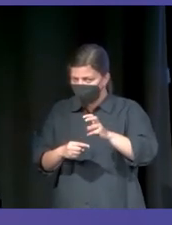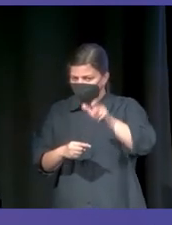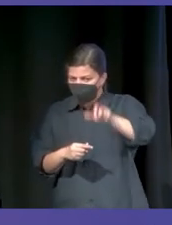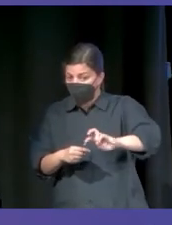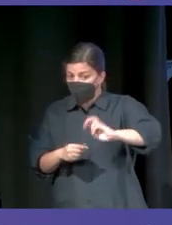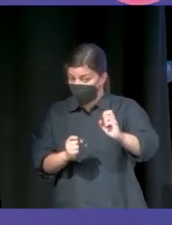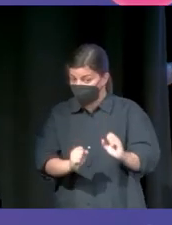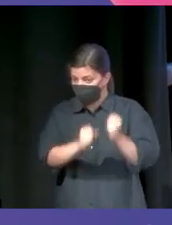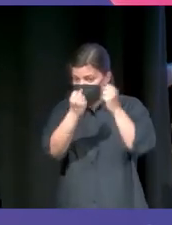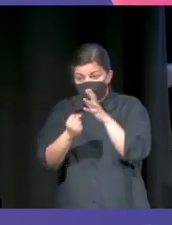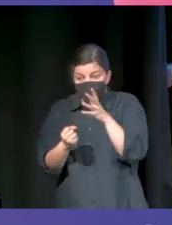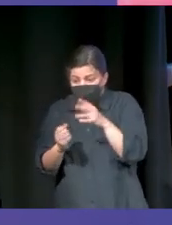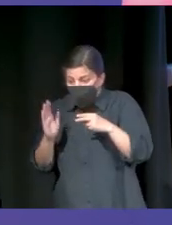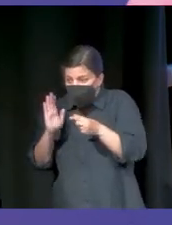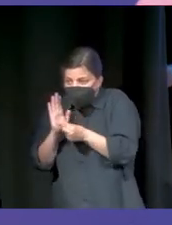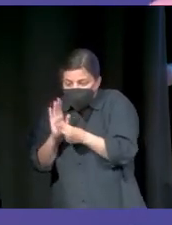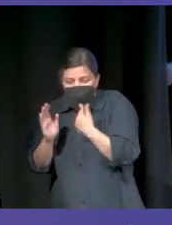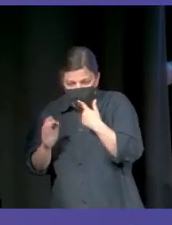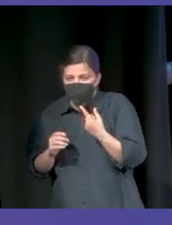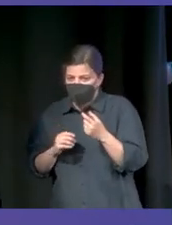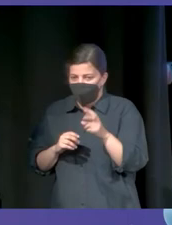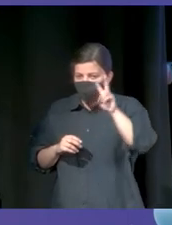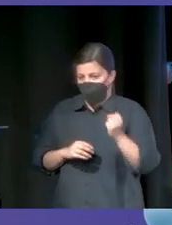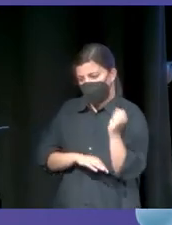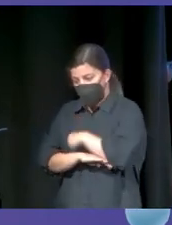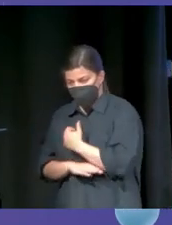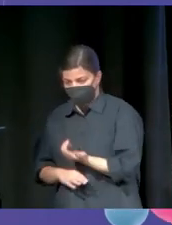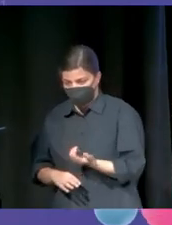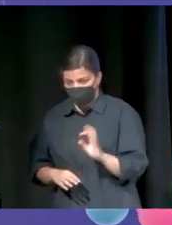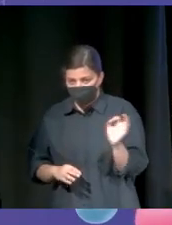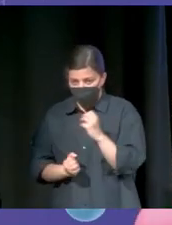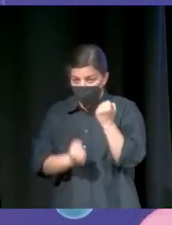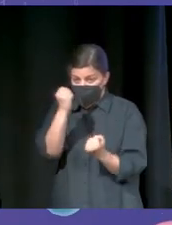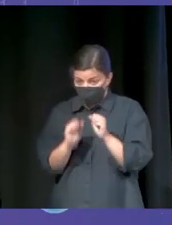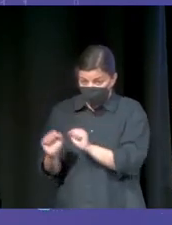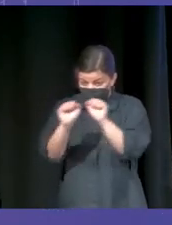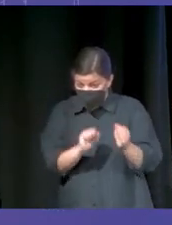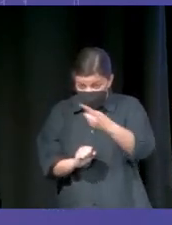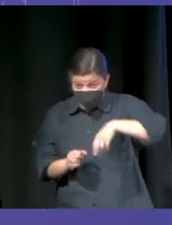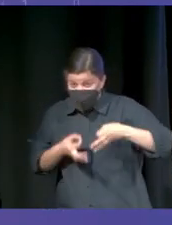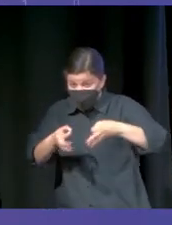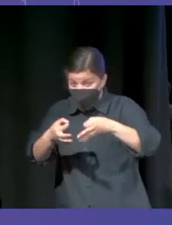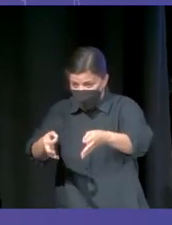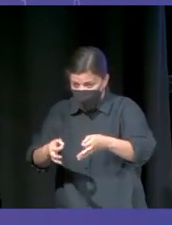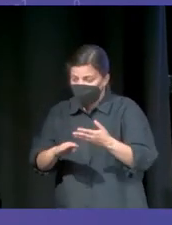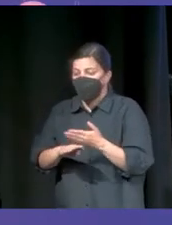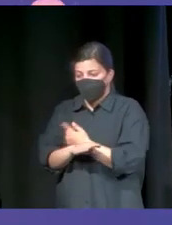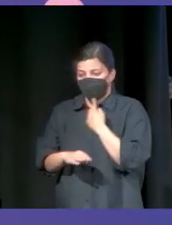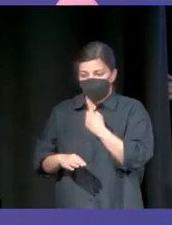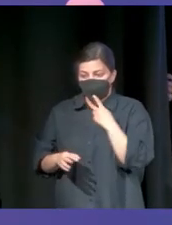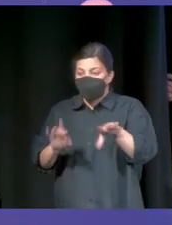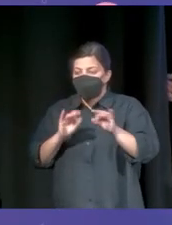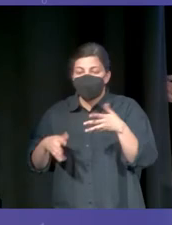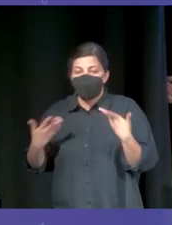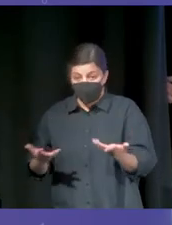que vale más. Porque un algoritmo, un chip ha decidido que valen más que vosotros. O un coche que siempre os proteja a vosotros. Y os diré otra cosa antes. Esta decisión os va a